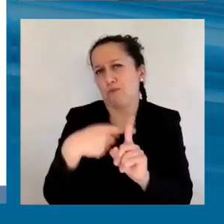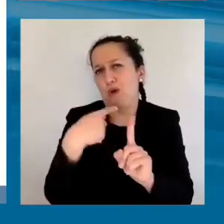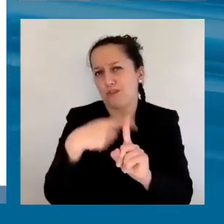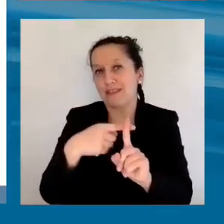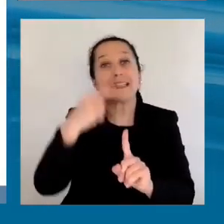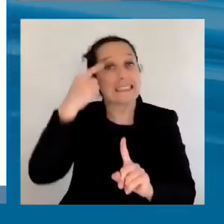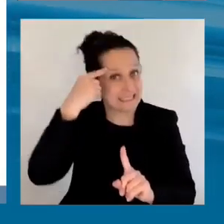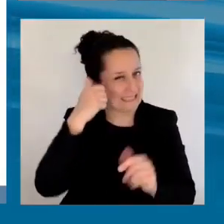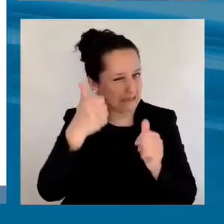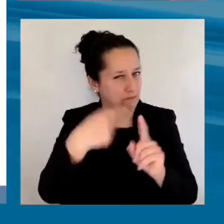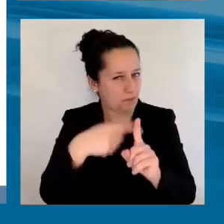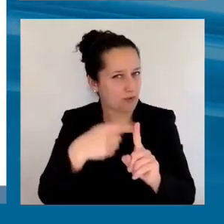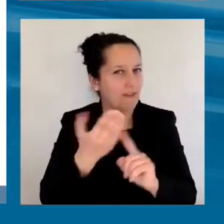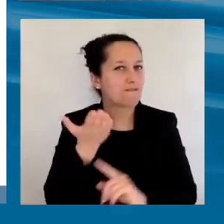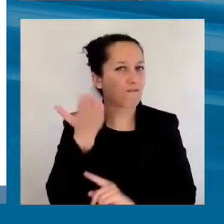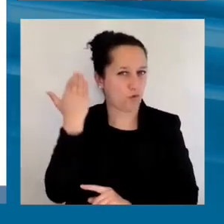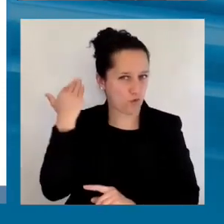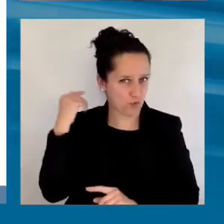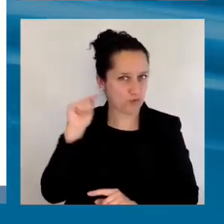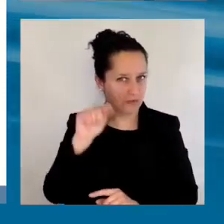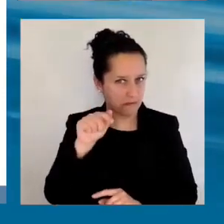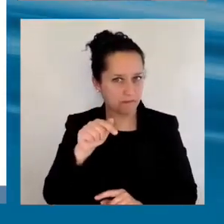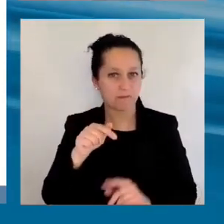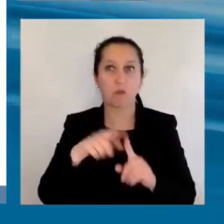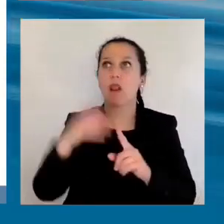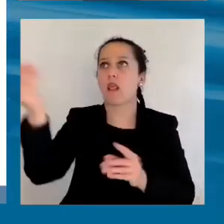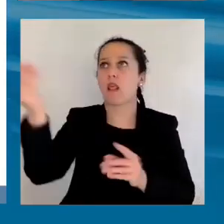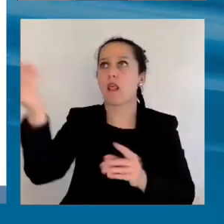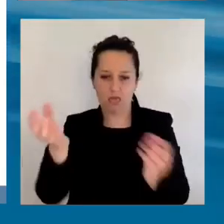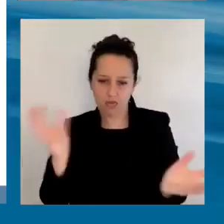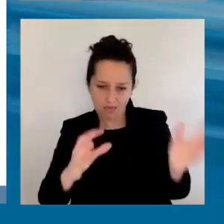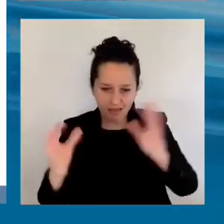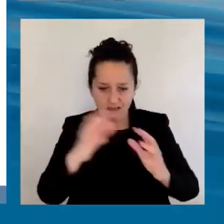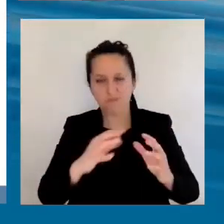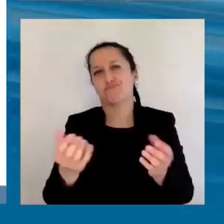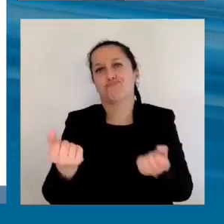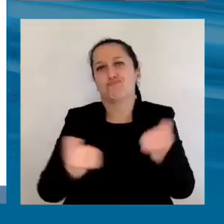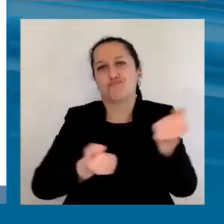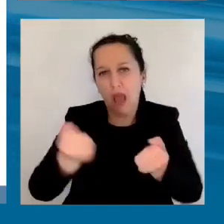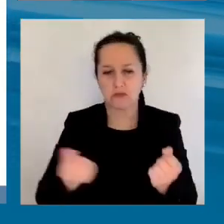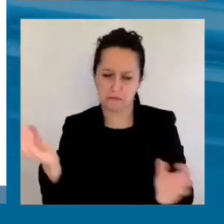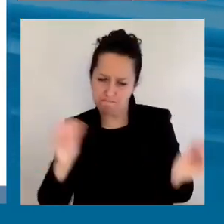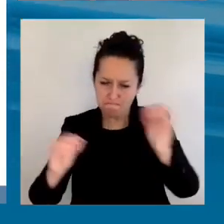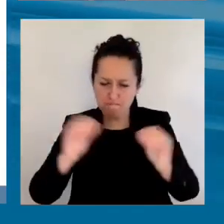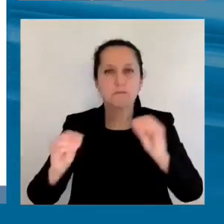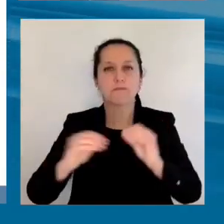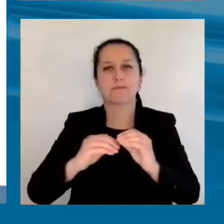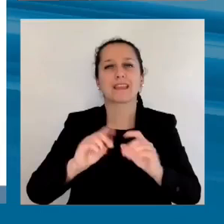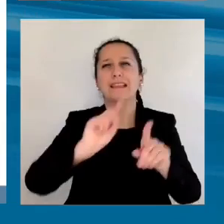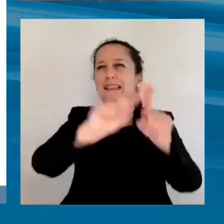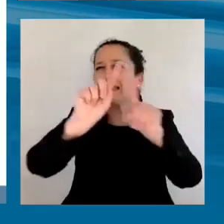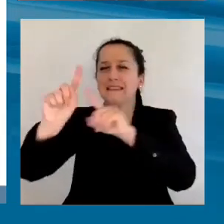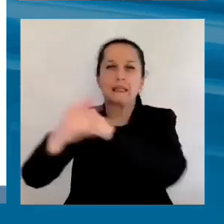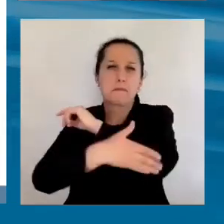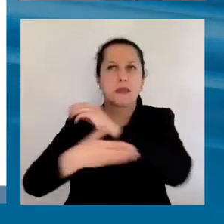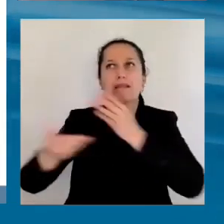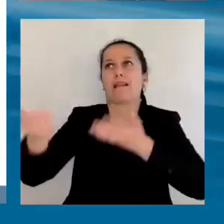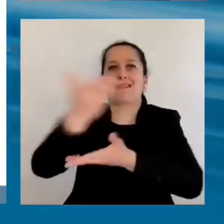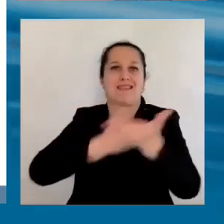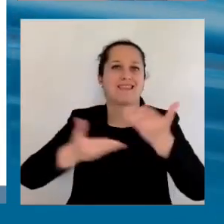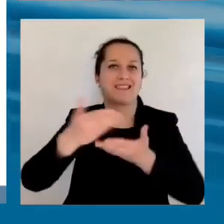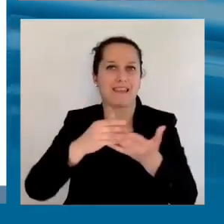Entonces, eso es el tema de darle prioridad absoluta al mercado, a la eficiencia, de celebrar la interdependencia.